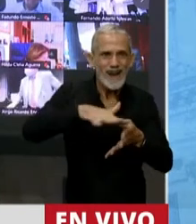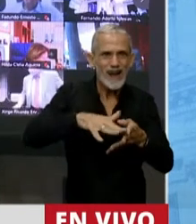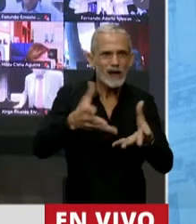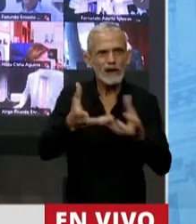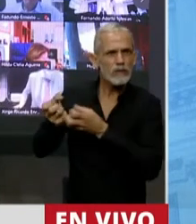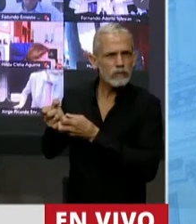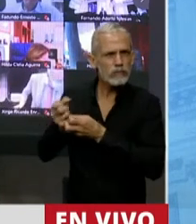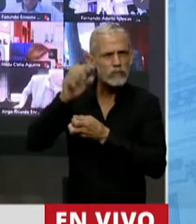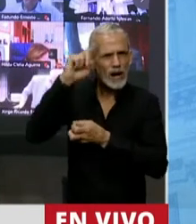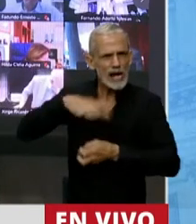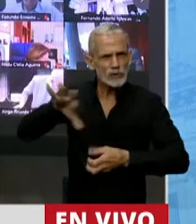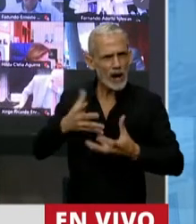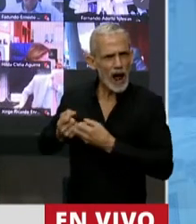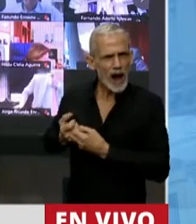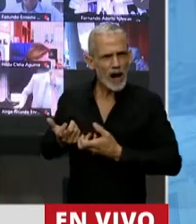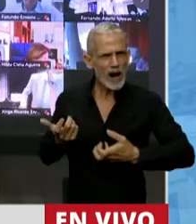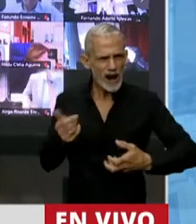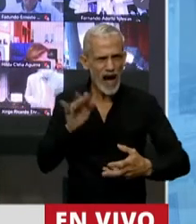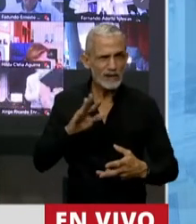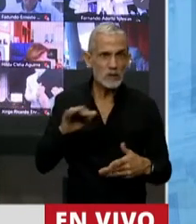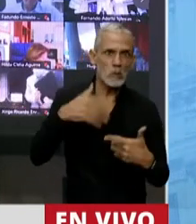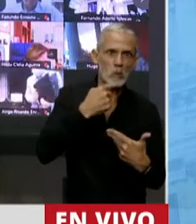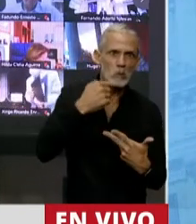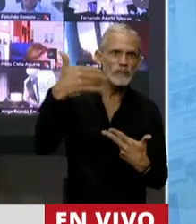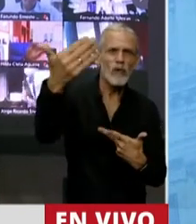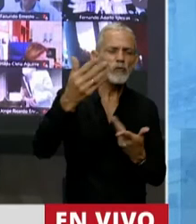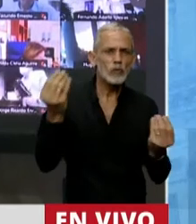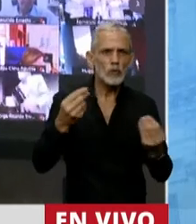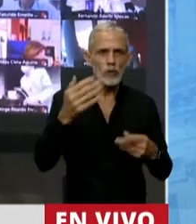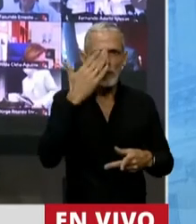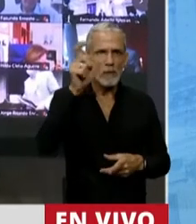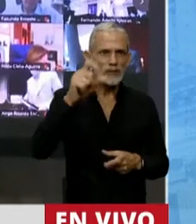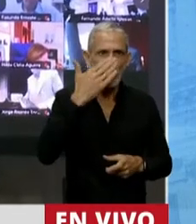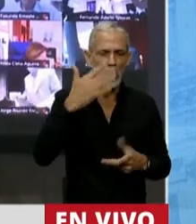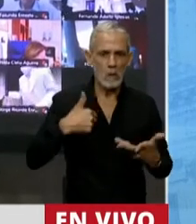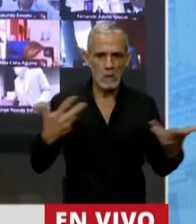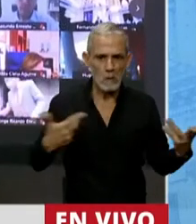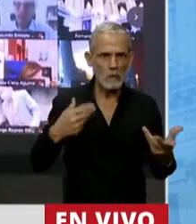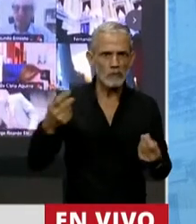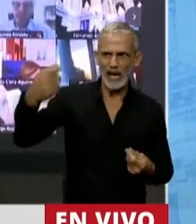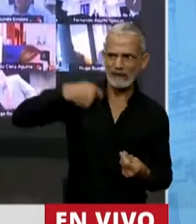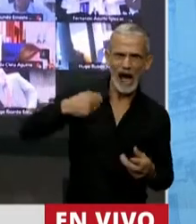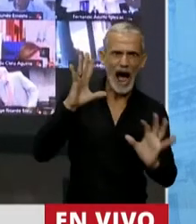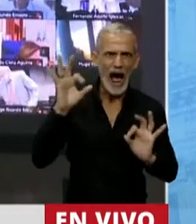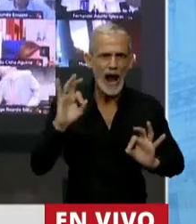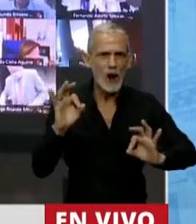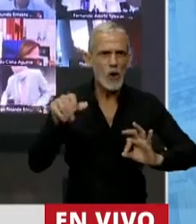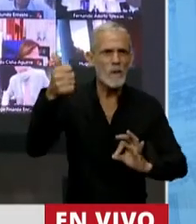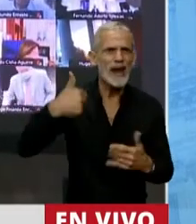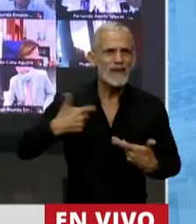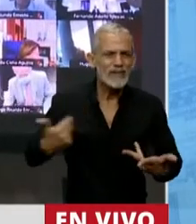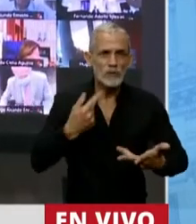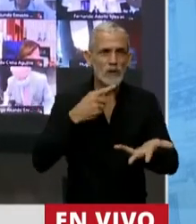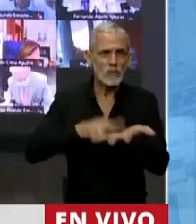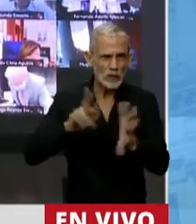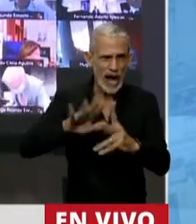federal, lo que hace totalmente incierto que los cordobeses vayamos a obtener algún beneficio de un